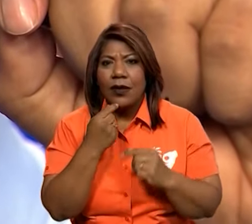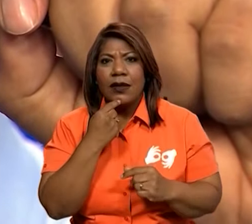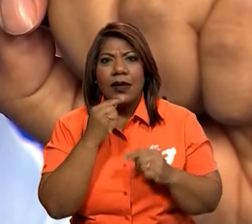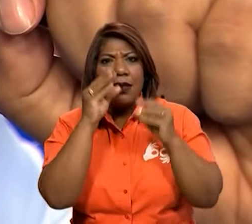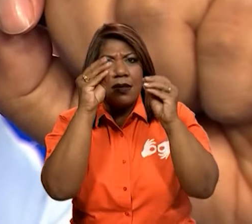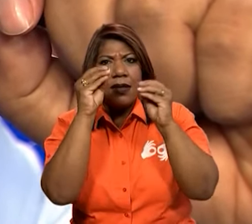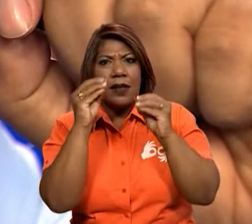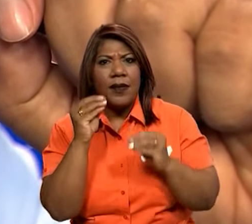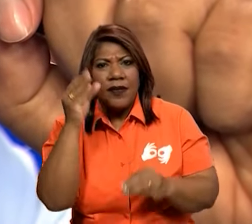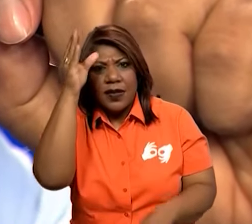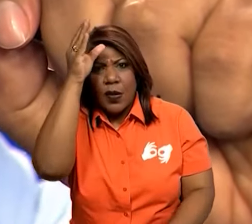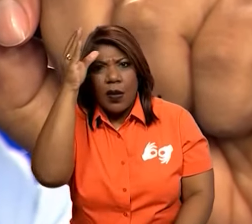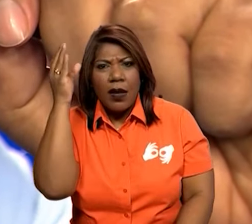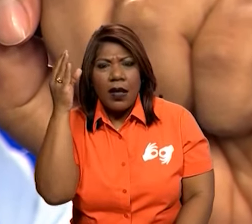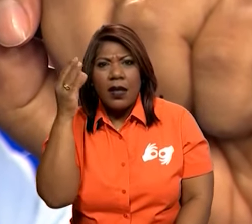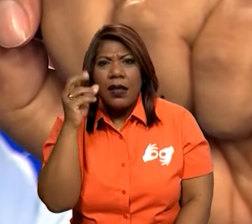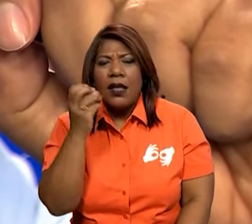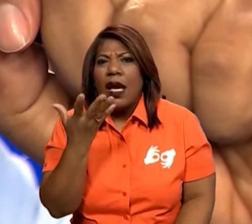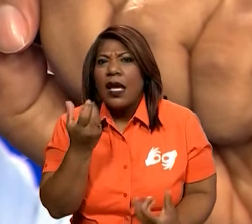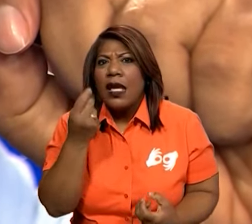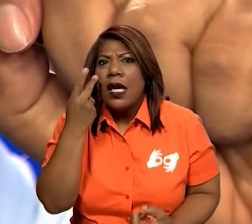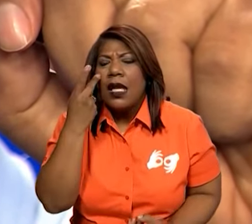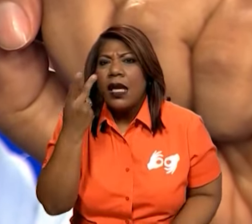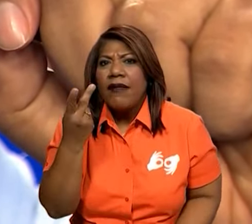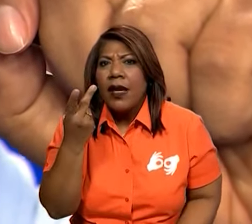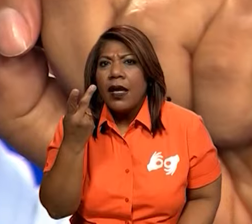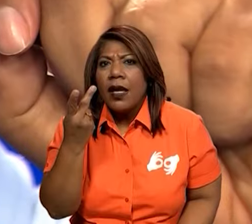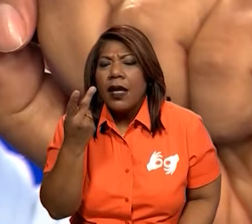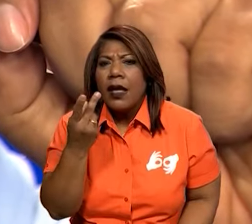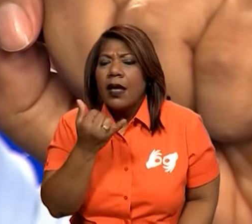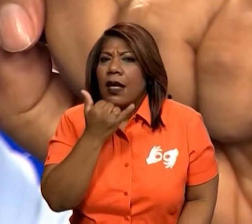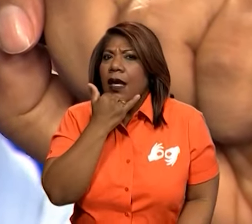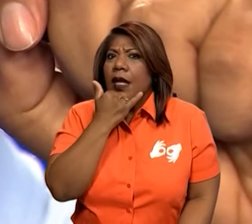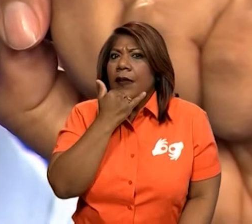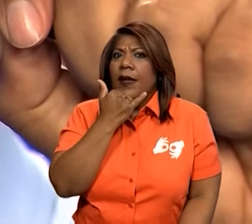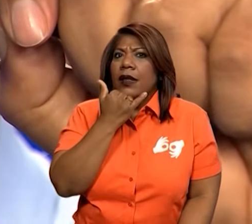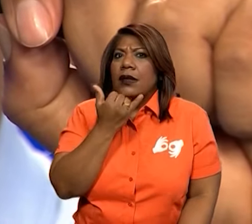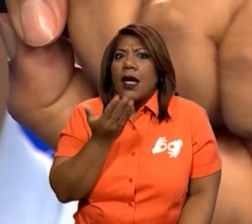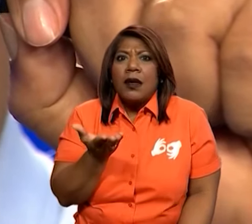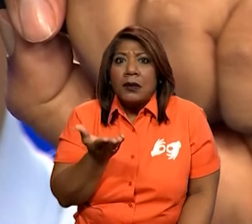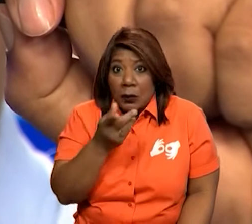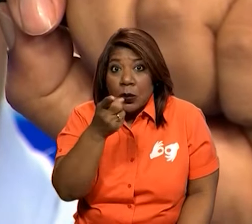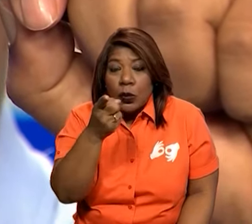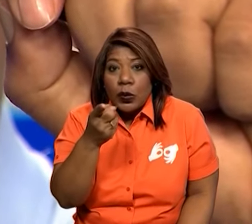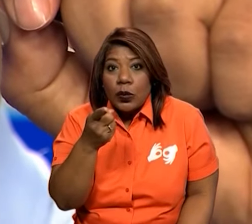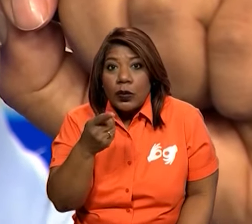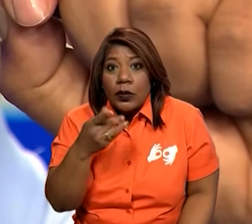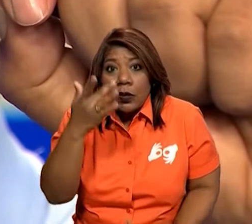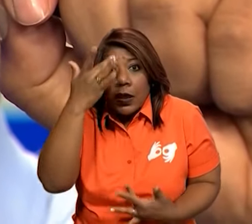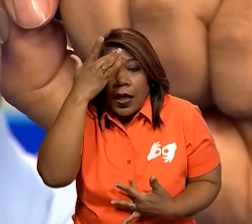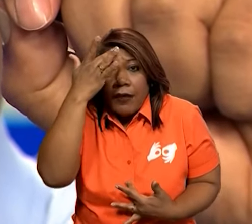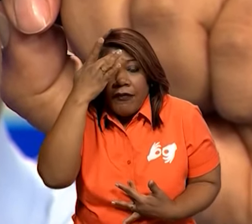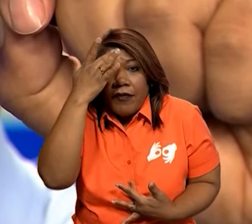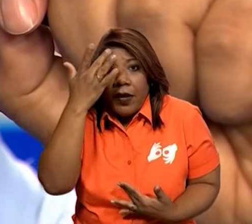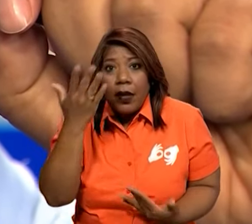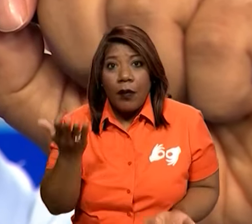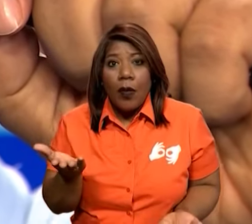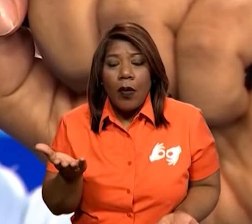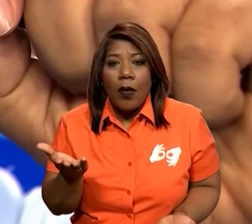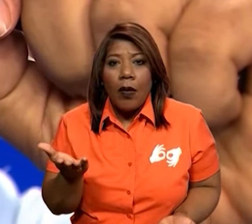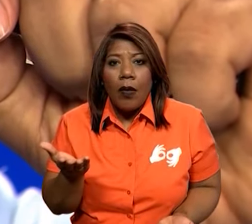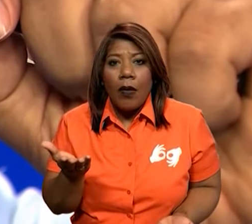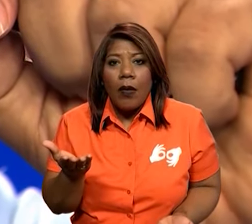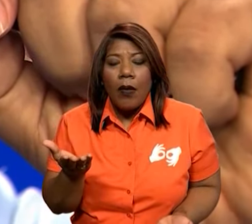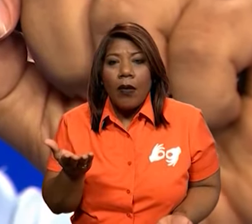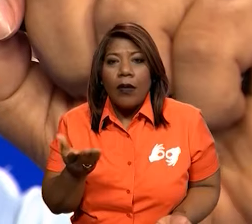ver algo bien. Déjame ver. ¿Qué te sucede? ¿Qué te pasa? ¿Estás enfermito? Oh